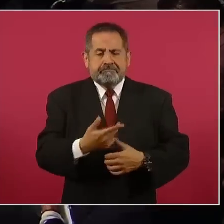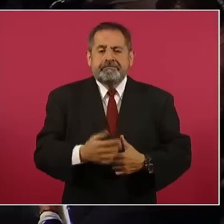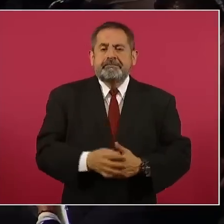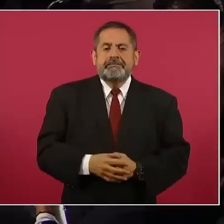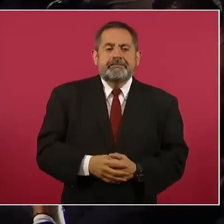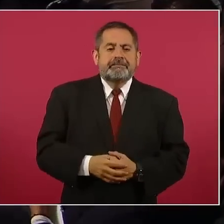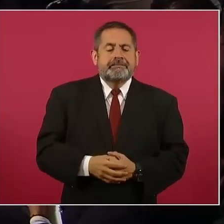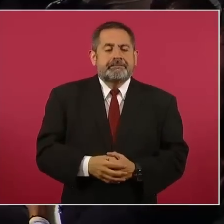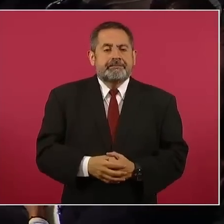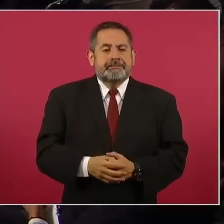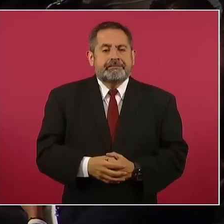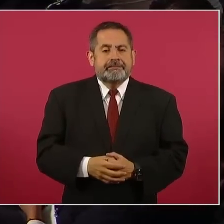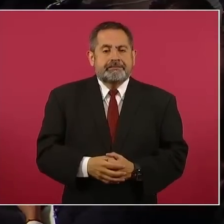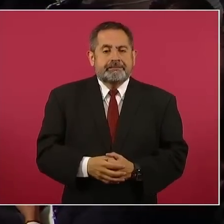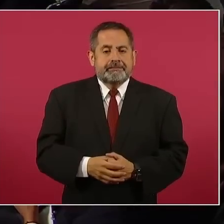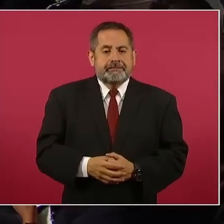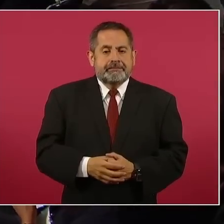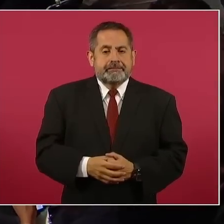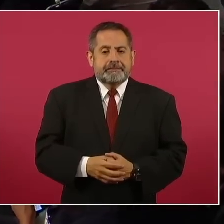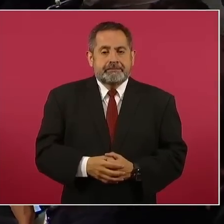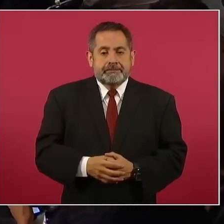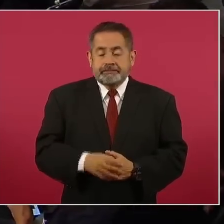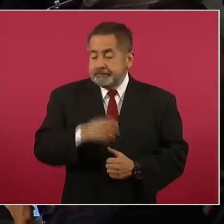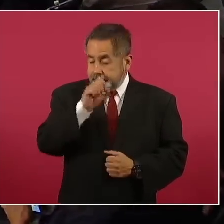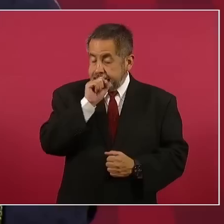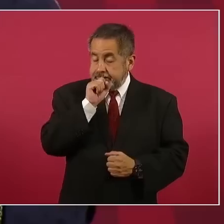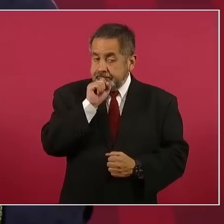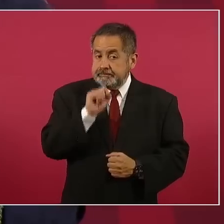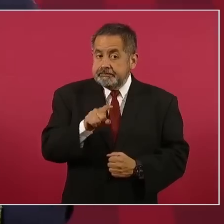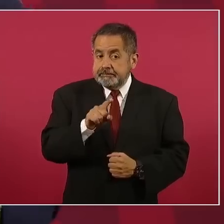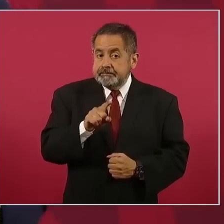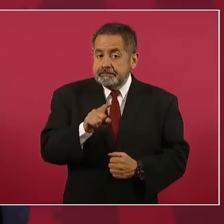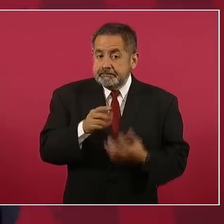Esto también fue muy importante.